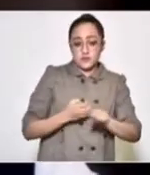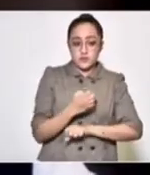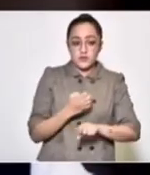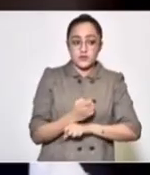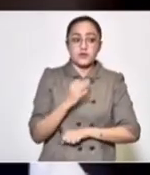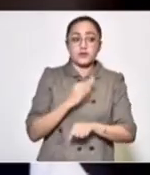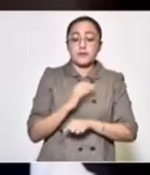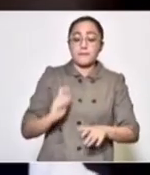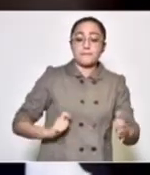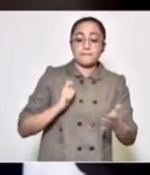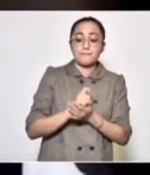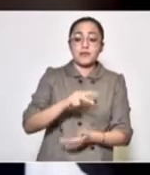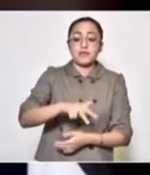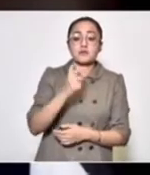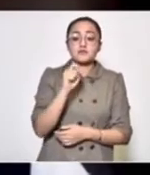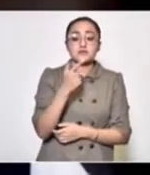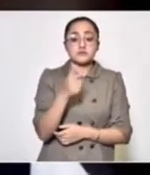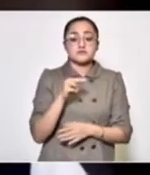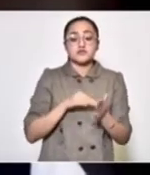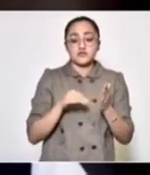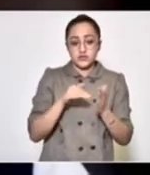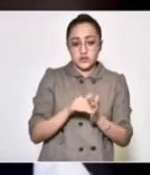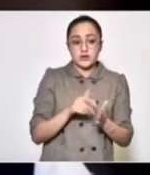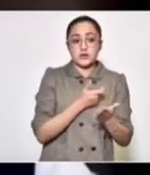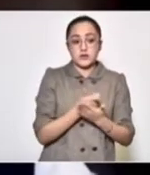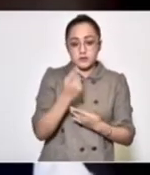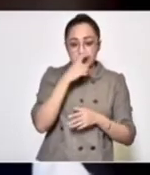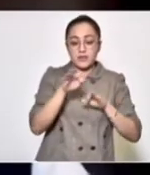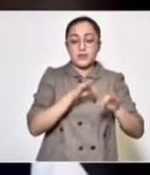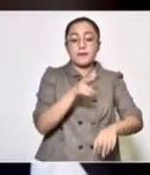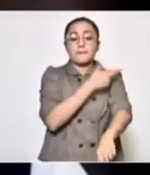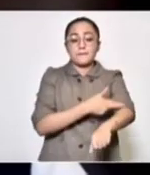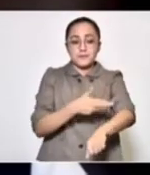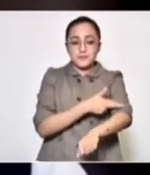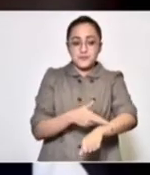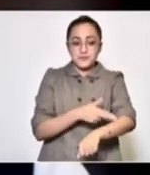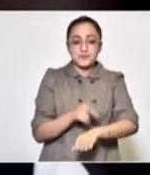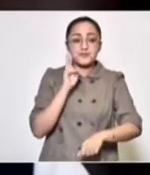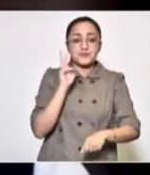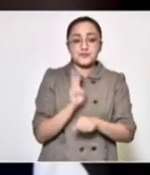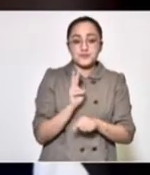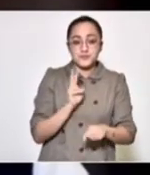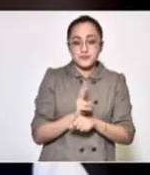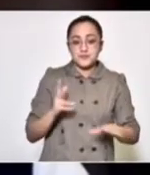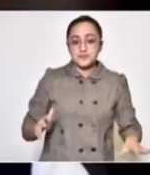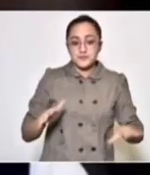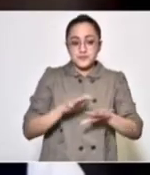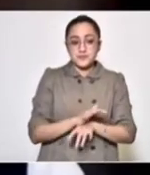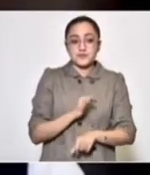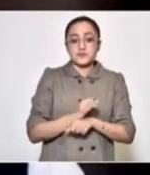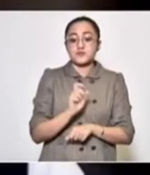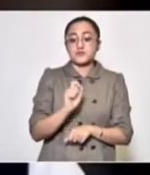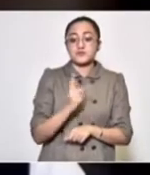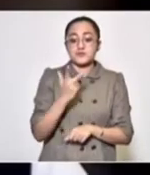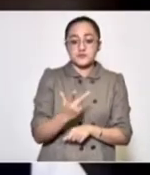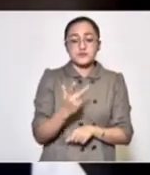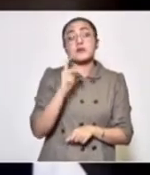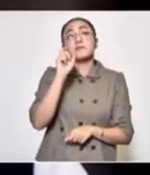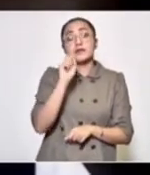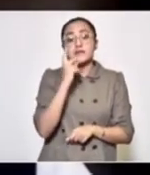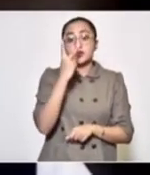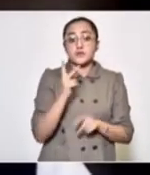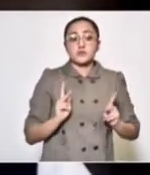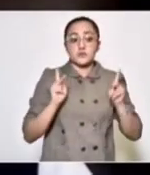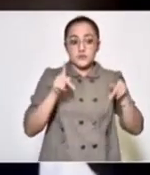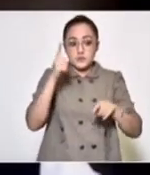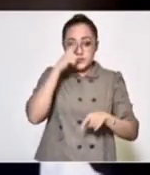invertirá 13.7 millones de pesos para trabajos de mantenimiento preventivo y correctivo en estos 22 puentes para